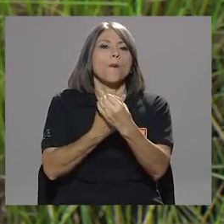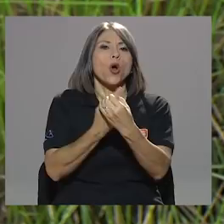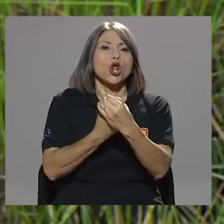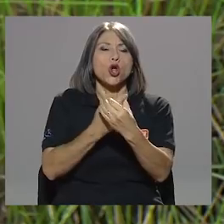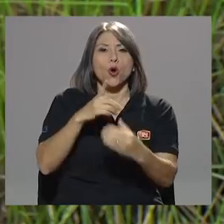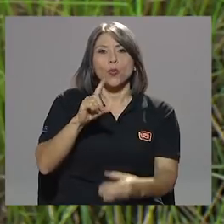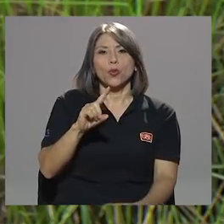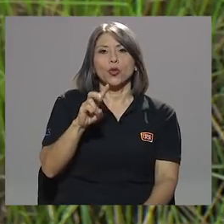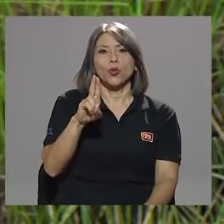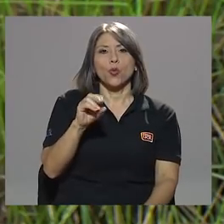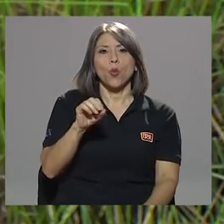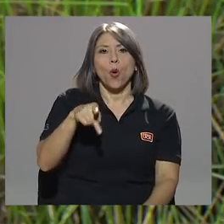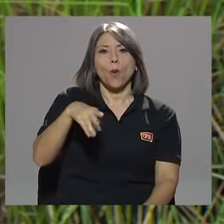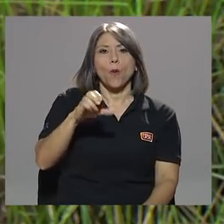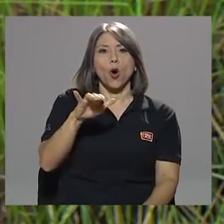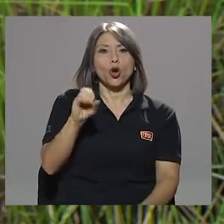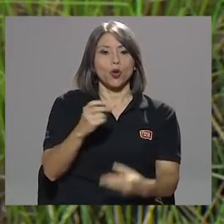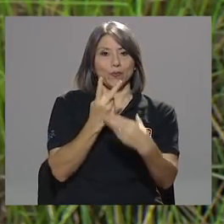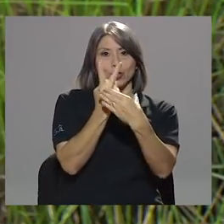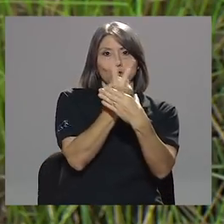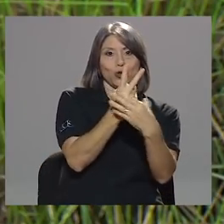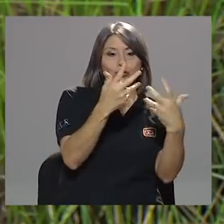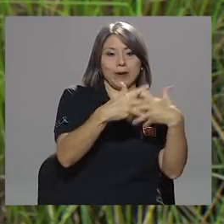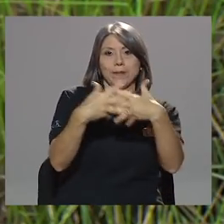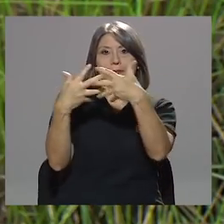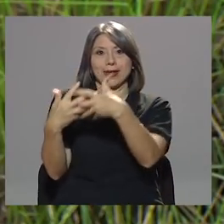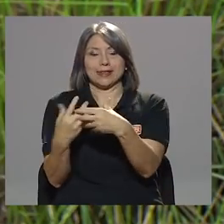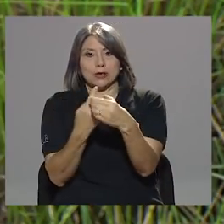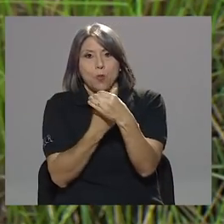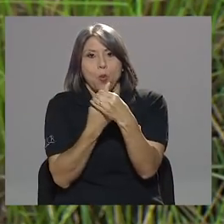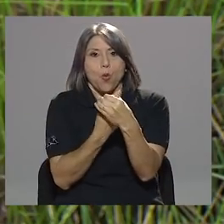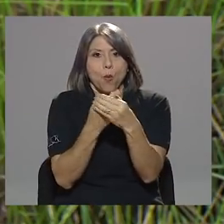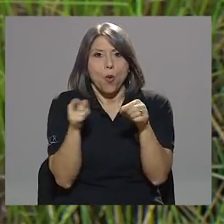¿En este caso en particular no hubo ninguna anomalía en el proceso?